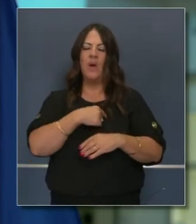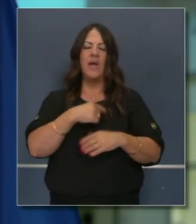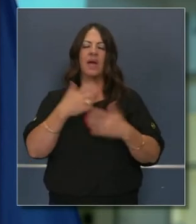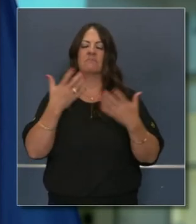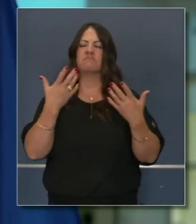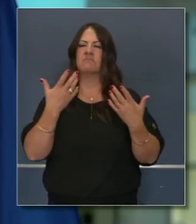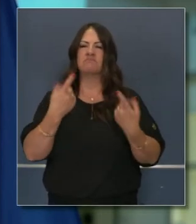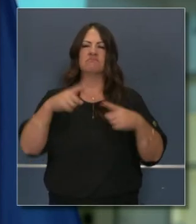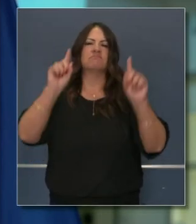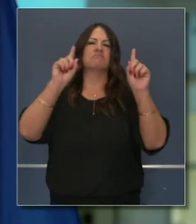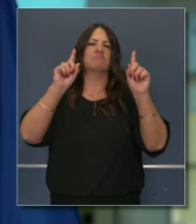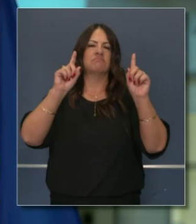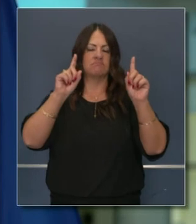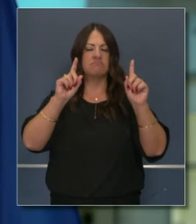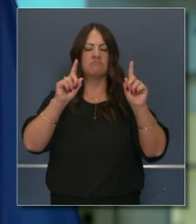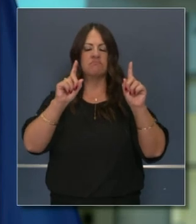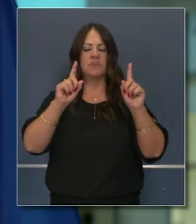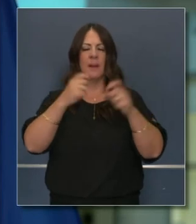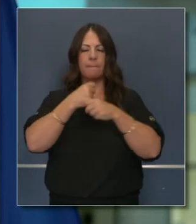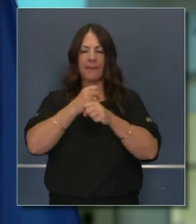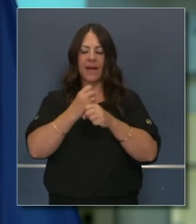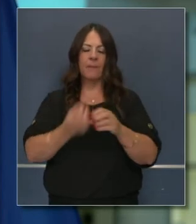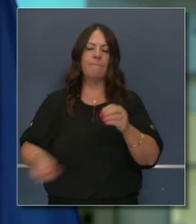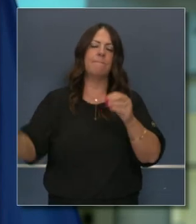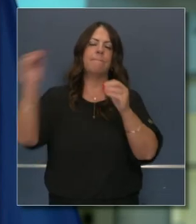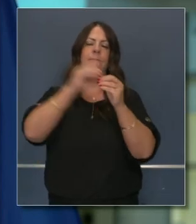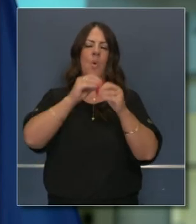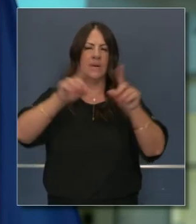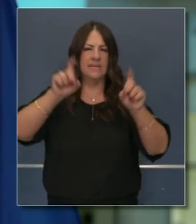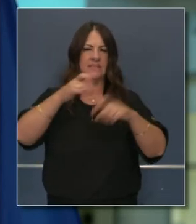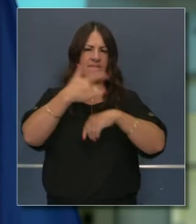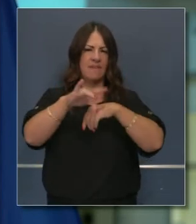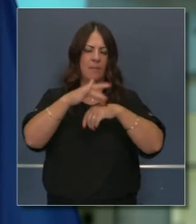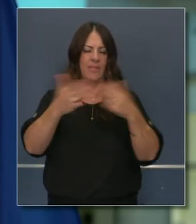trabajando contra las opiniones